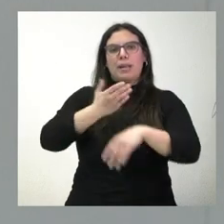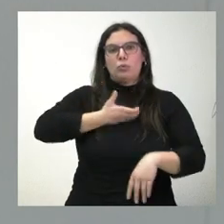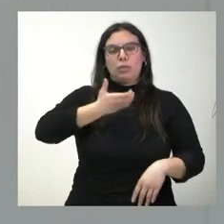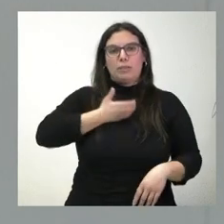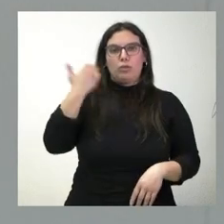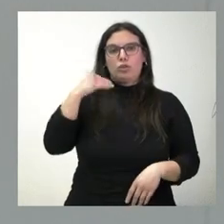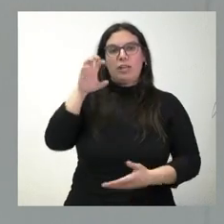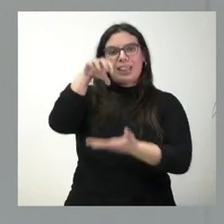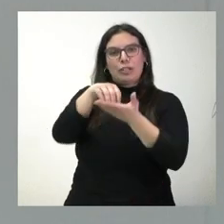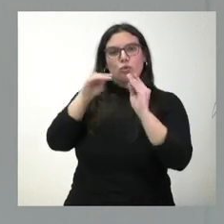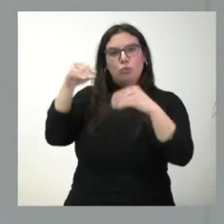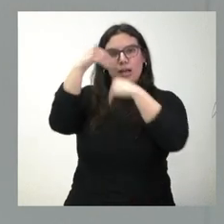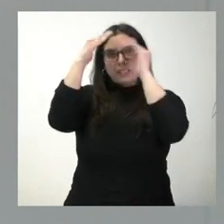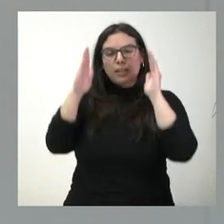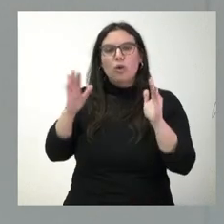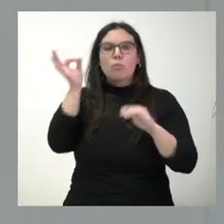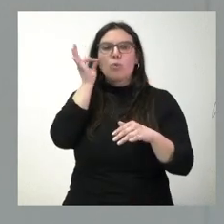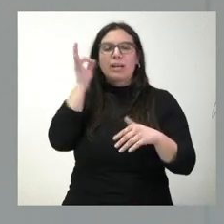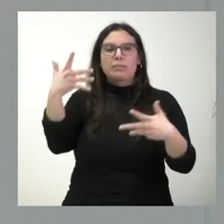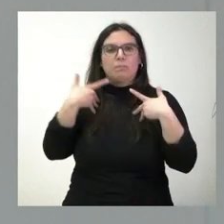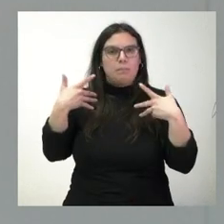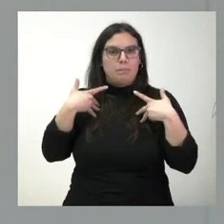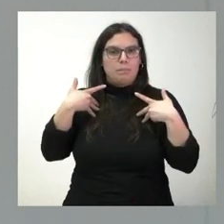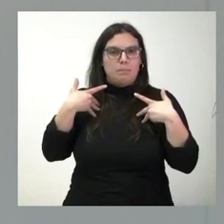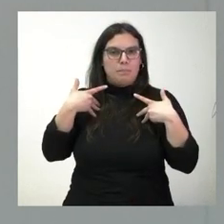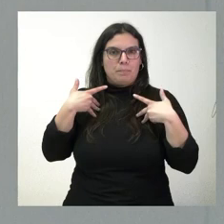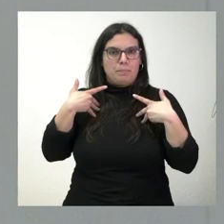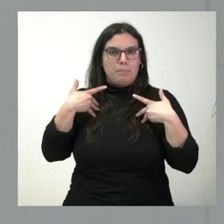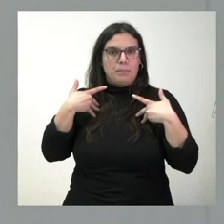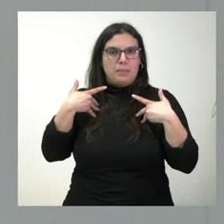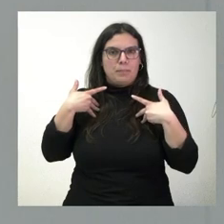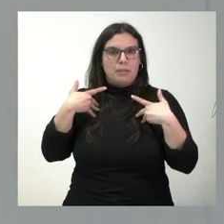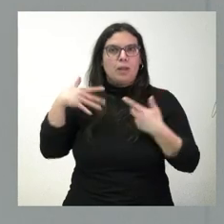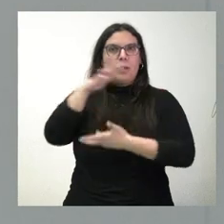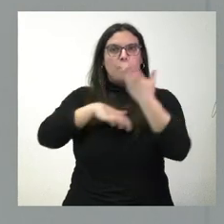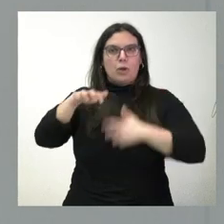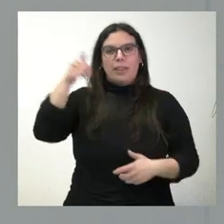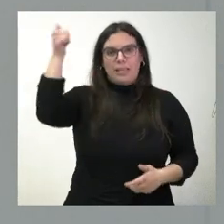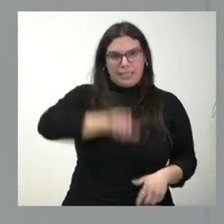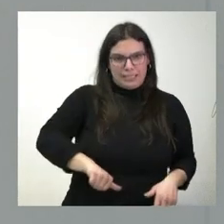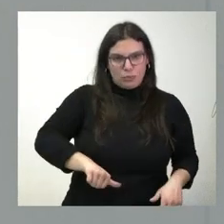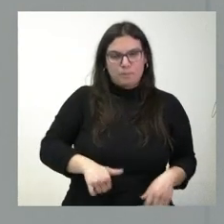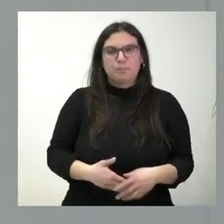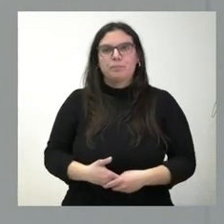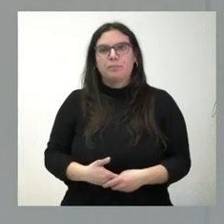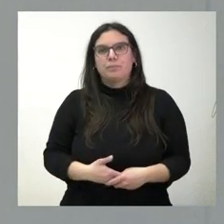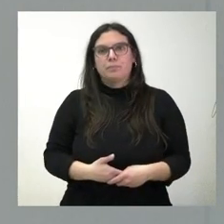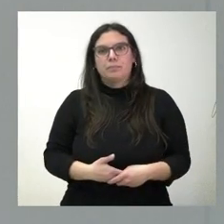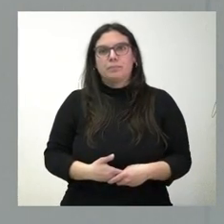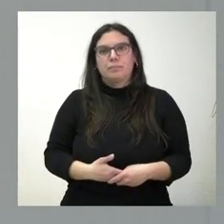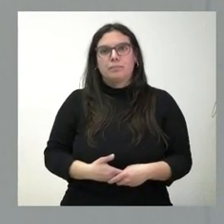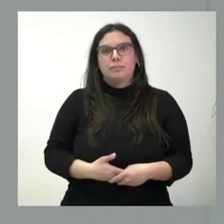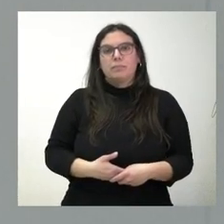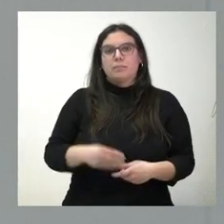centro de asistencia a mujeres que han sido objeto de violencia de género. Y la